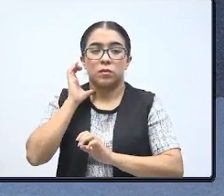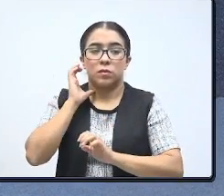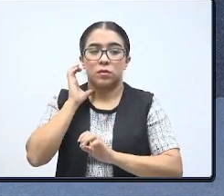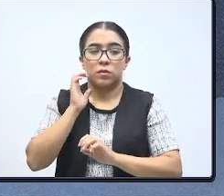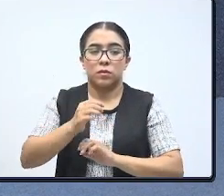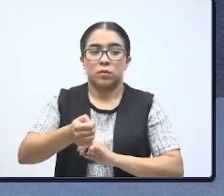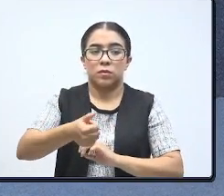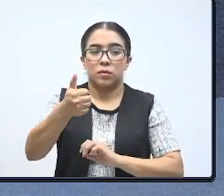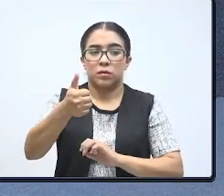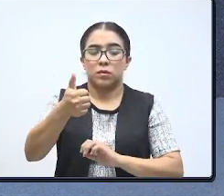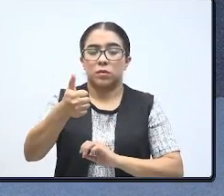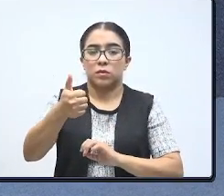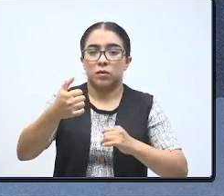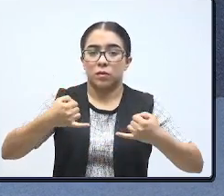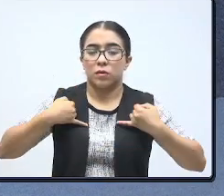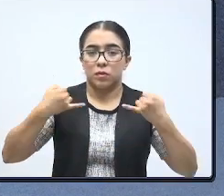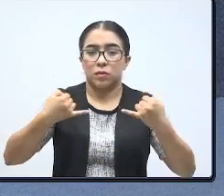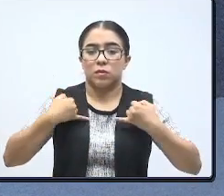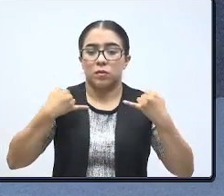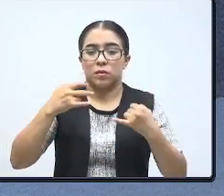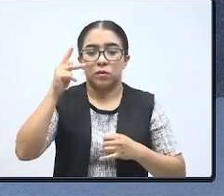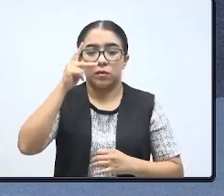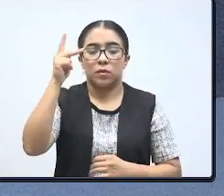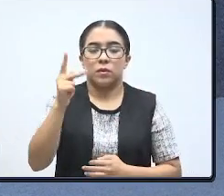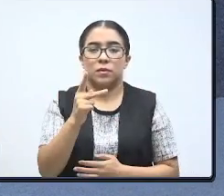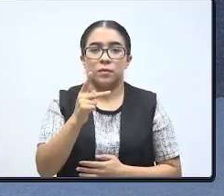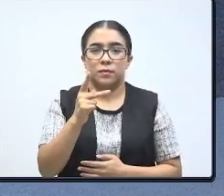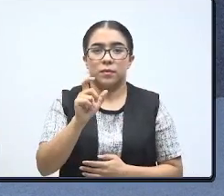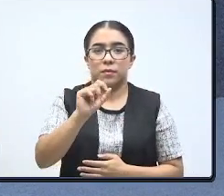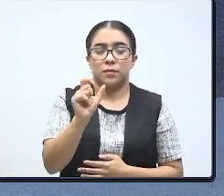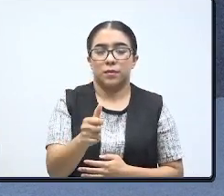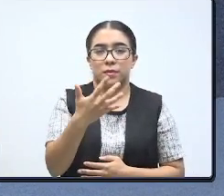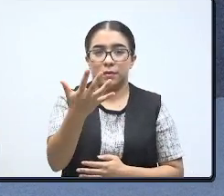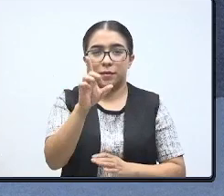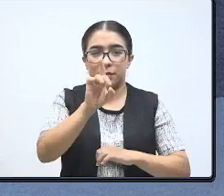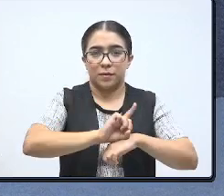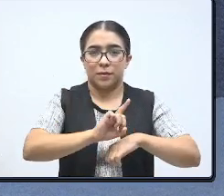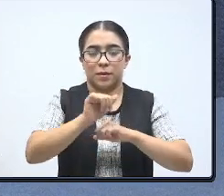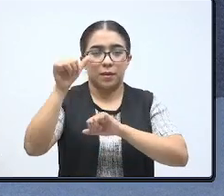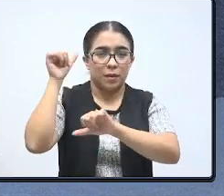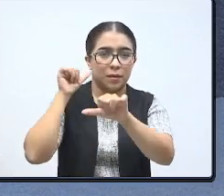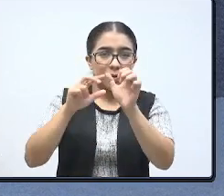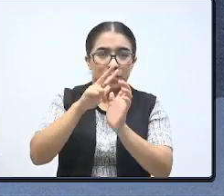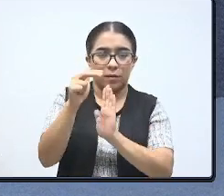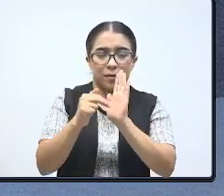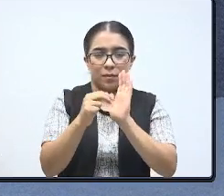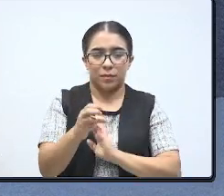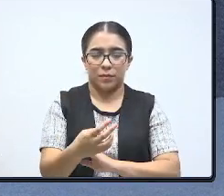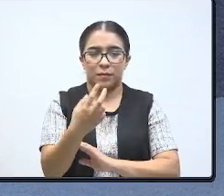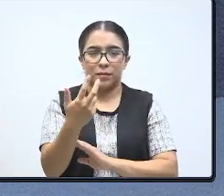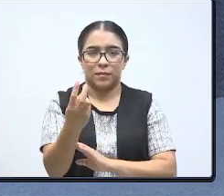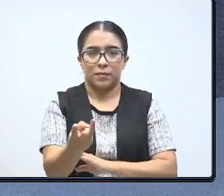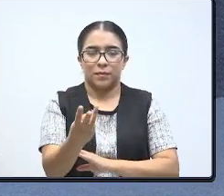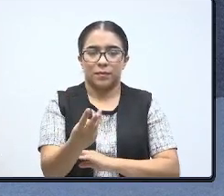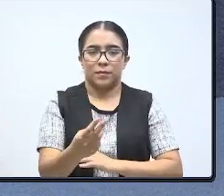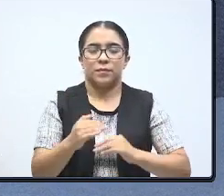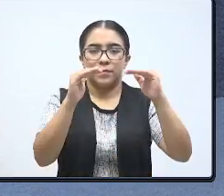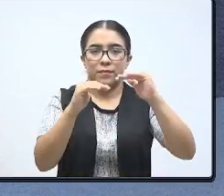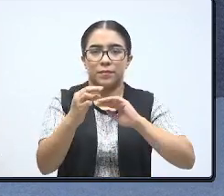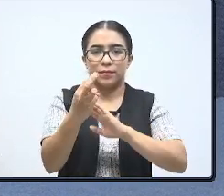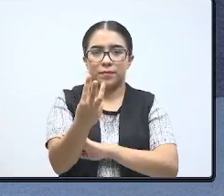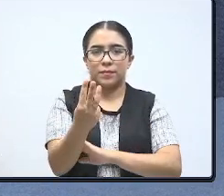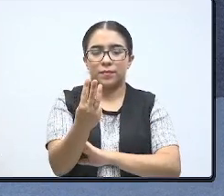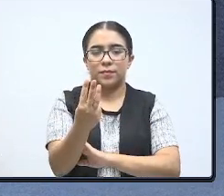el primer congreso juvenil en la ciudad de Pachuca de Soto, a los 25 días del mes de abril del año 2023. Tercero,